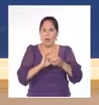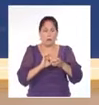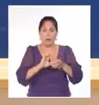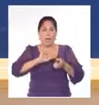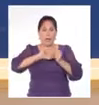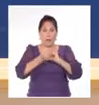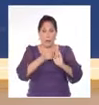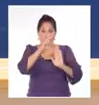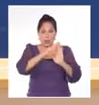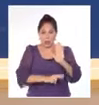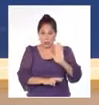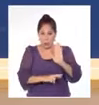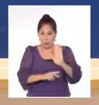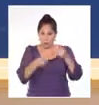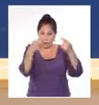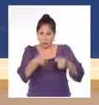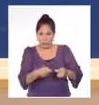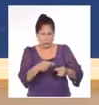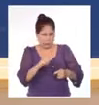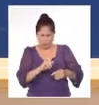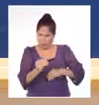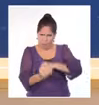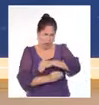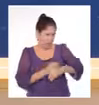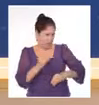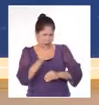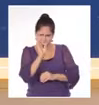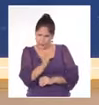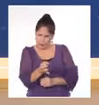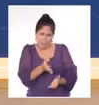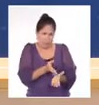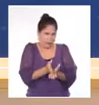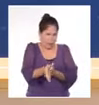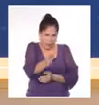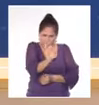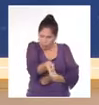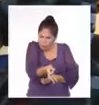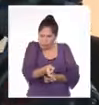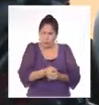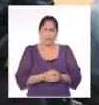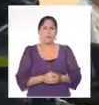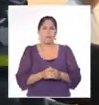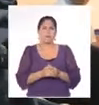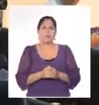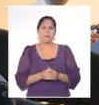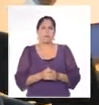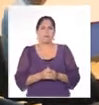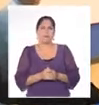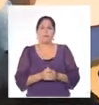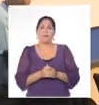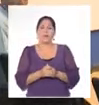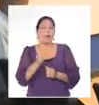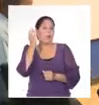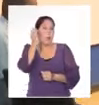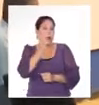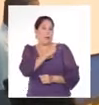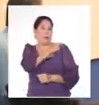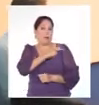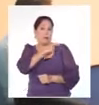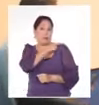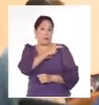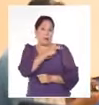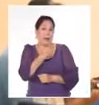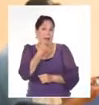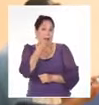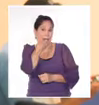que se han aplicado por el gobierno de Trump y Biden en los últimos años, o la mayoría. La funcionaria de la Cancillería cubana también se